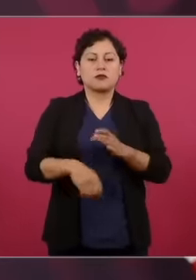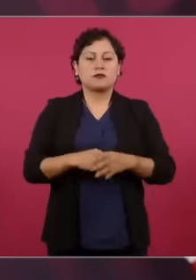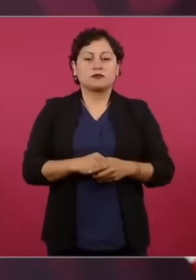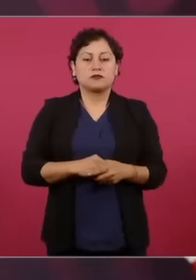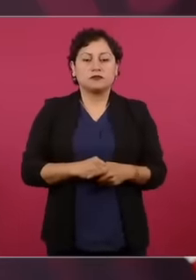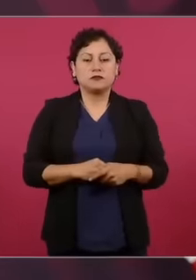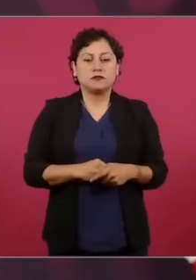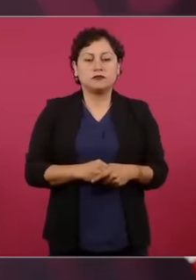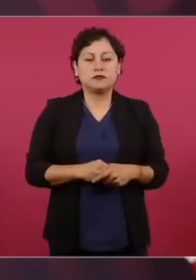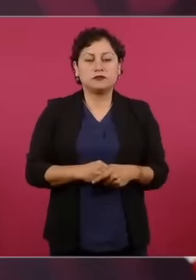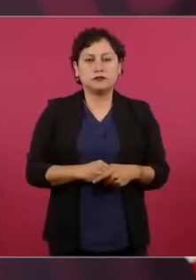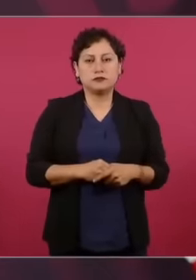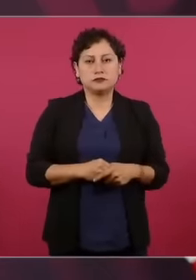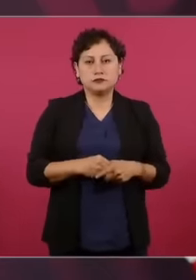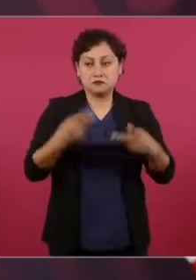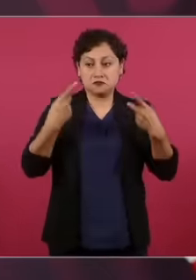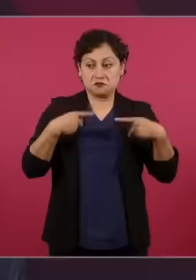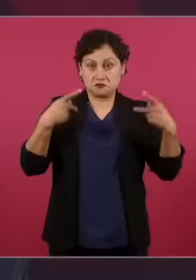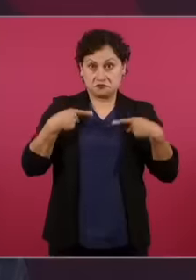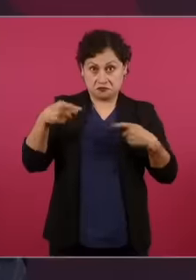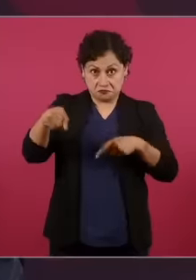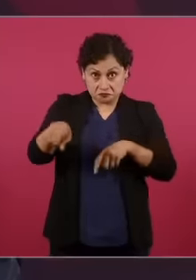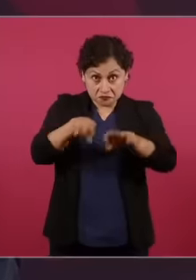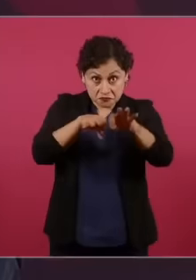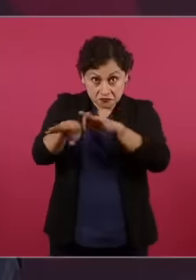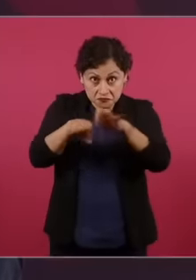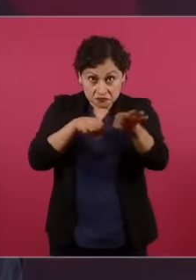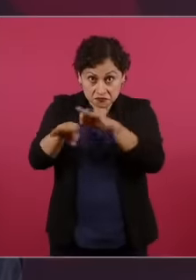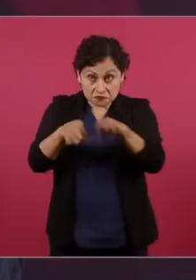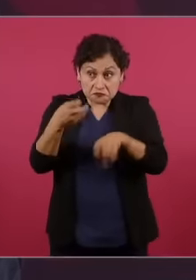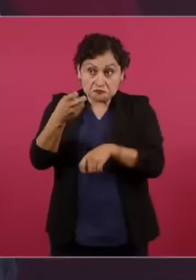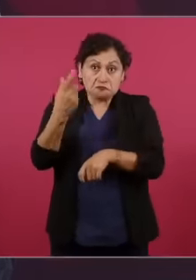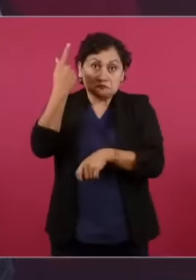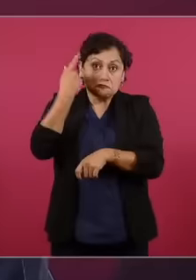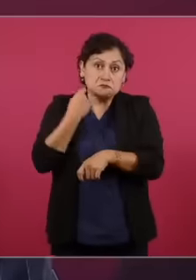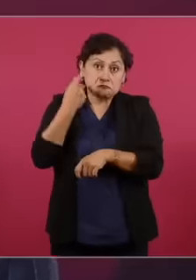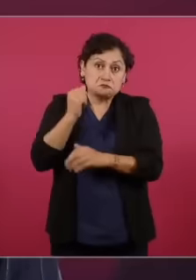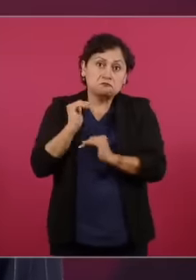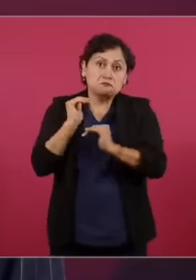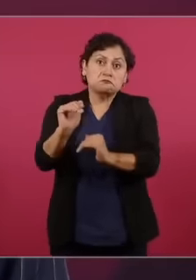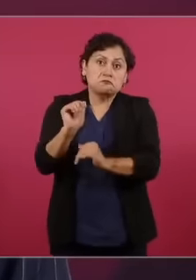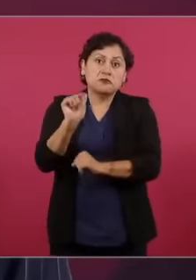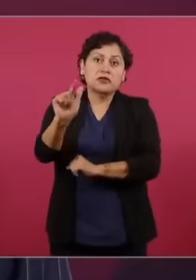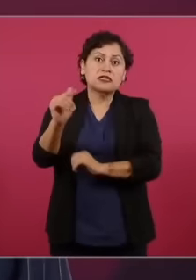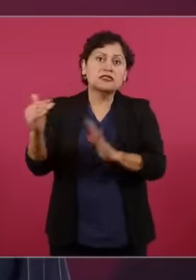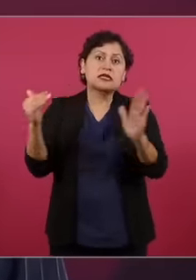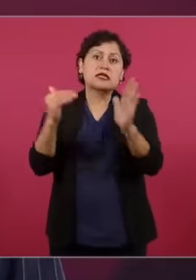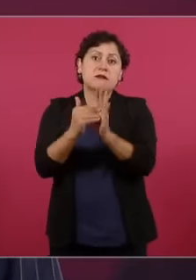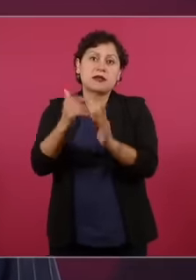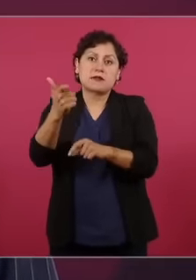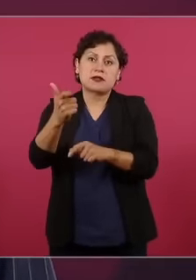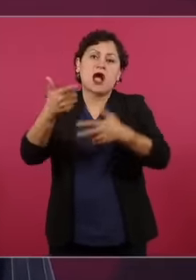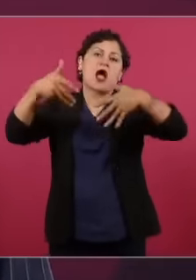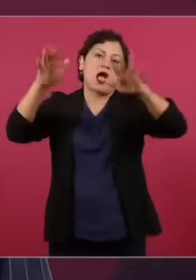y eso porque ya hicimos la reforma, va a obtener 17 mil pesos mensuales